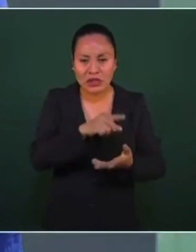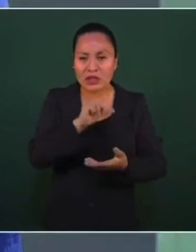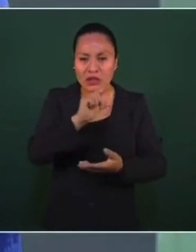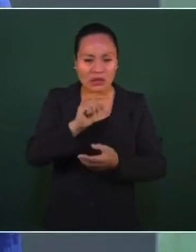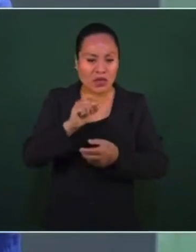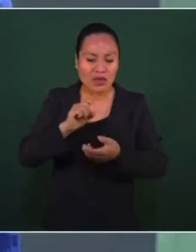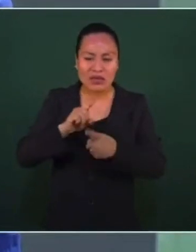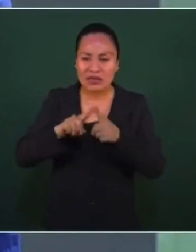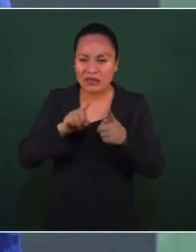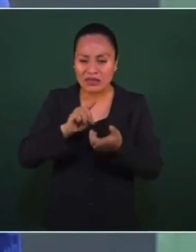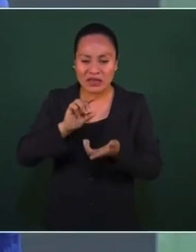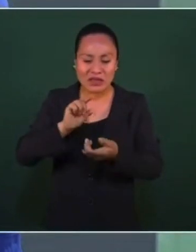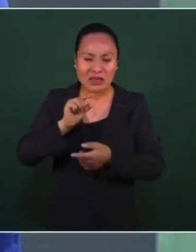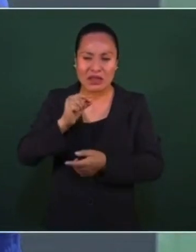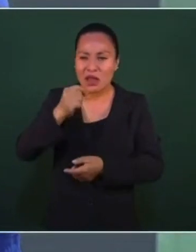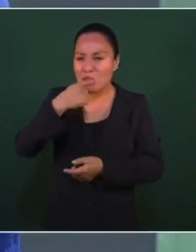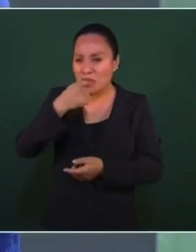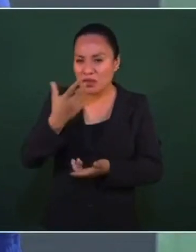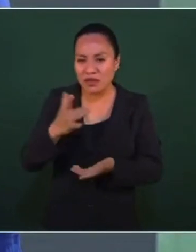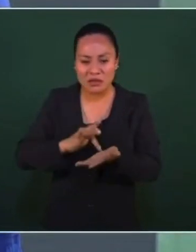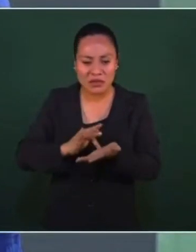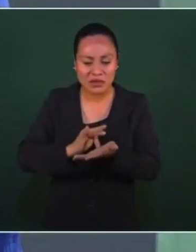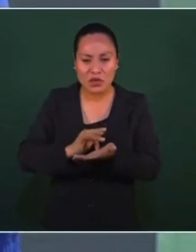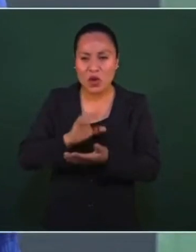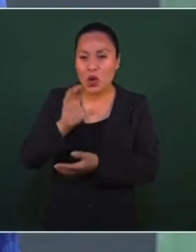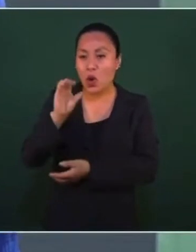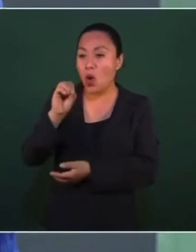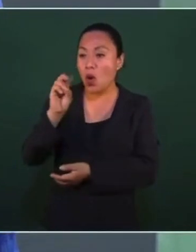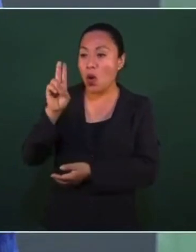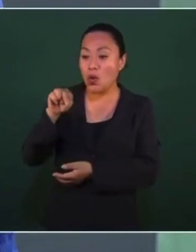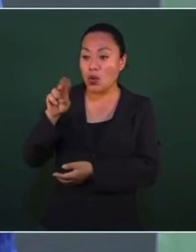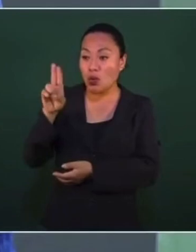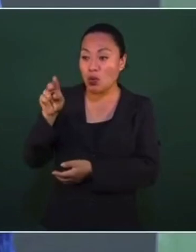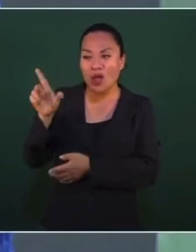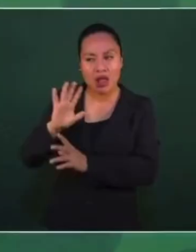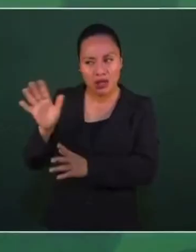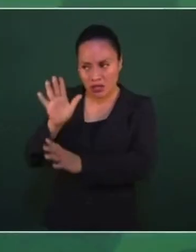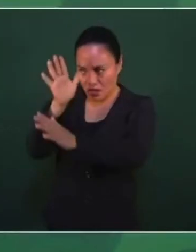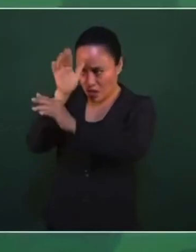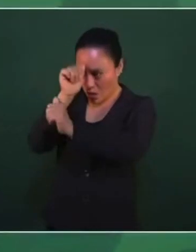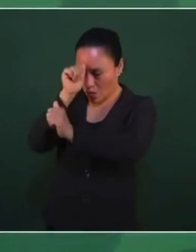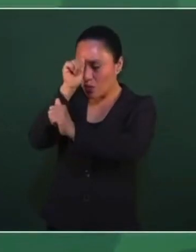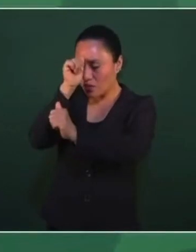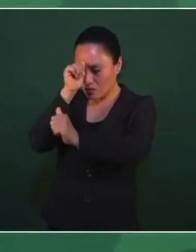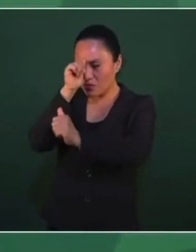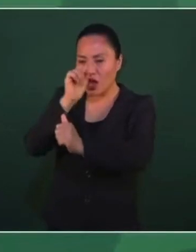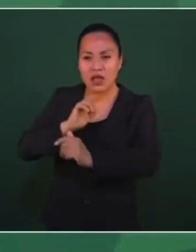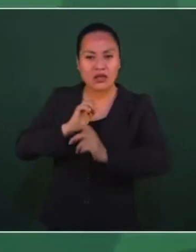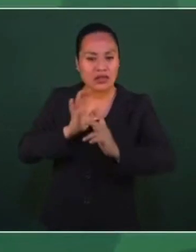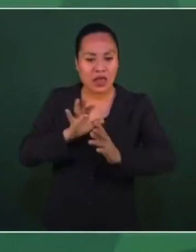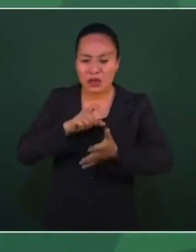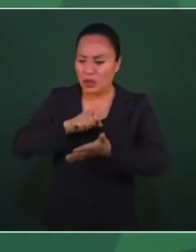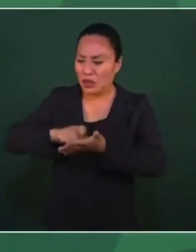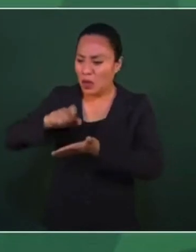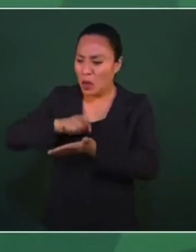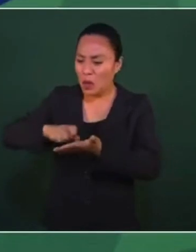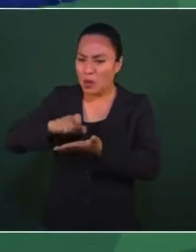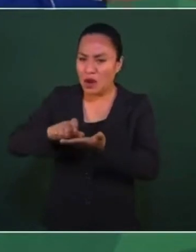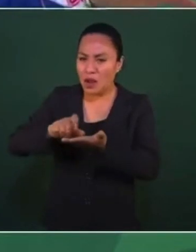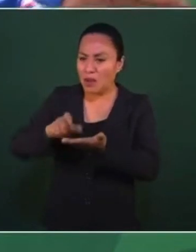Se hizo un acuerdo con la ONU, ya se compraron todos los medicamentos y estamos